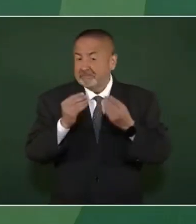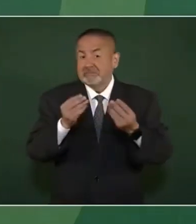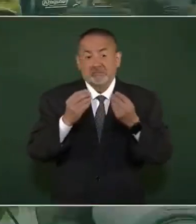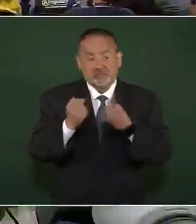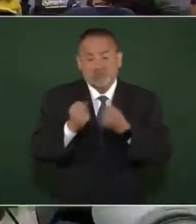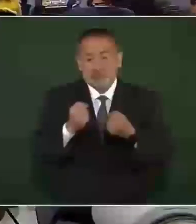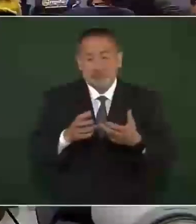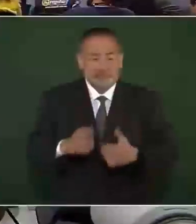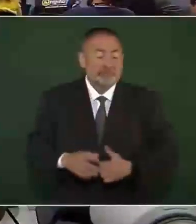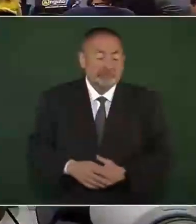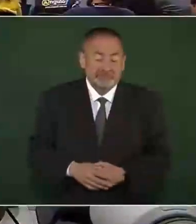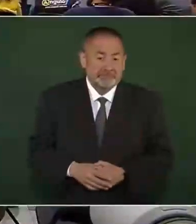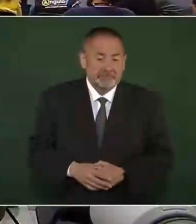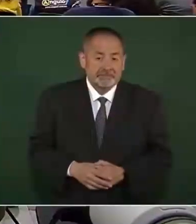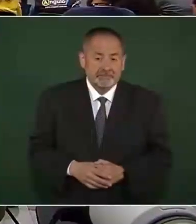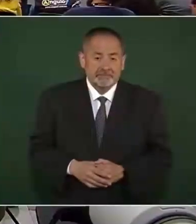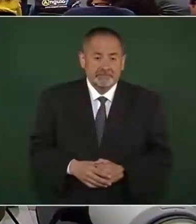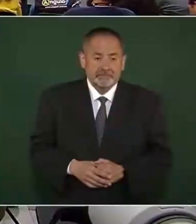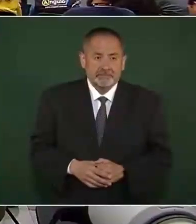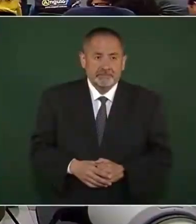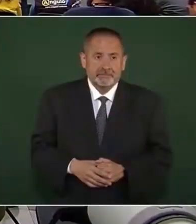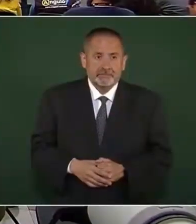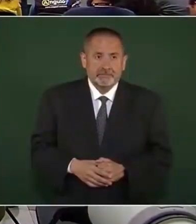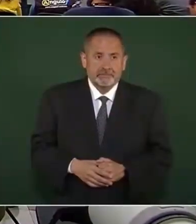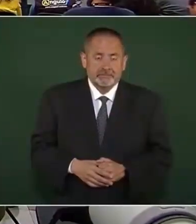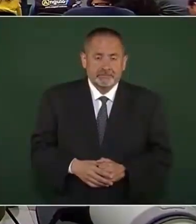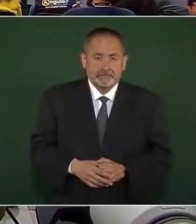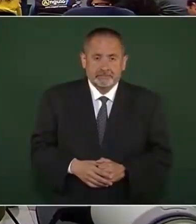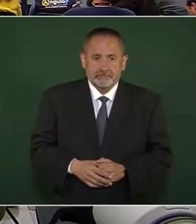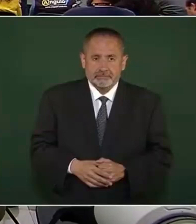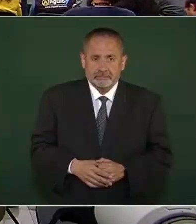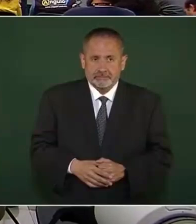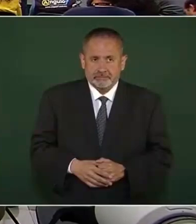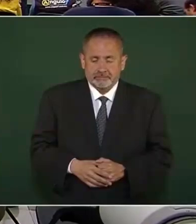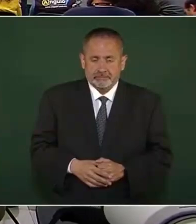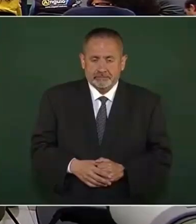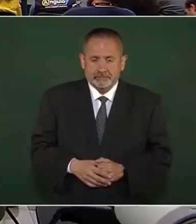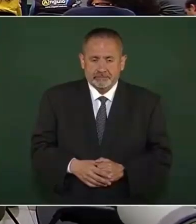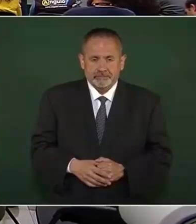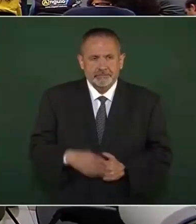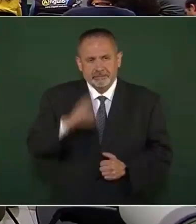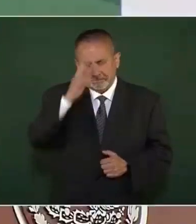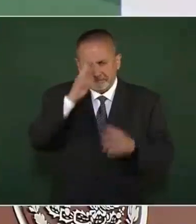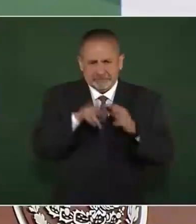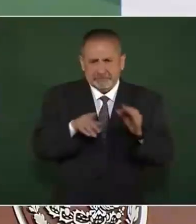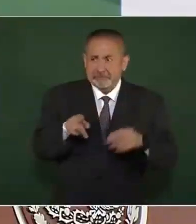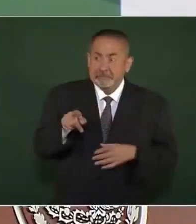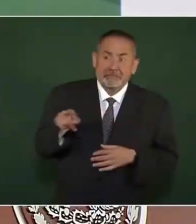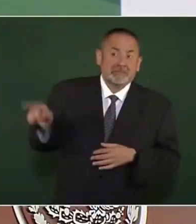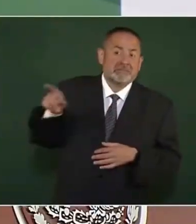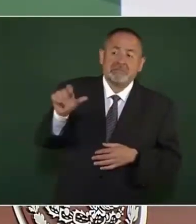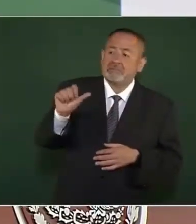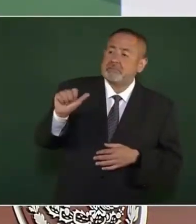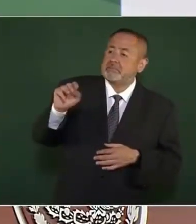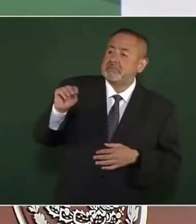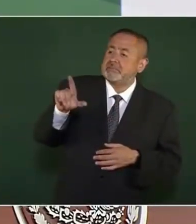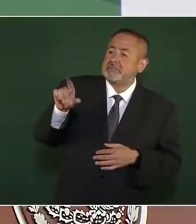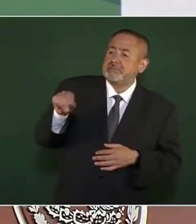la frase de que yo era un peligro para México,